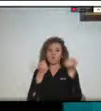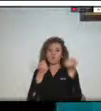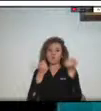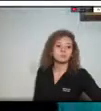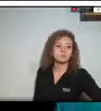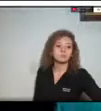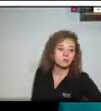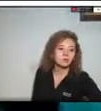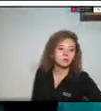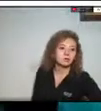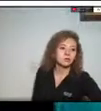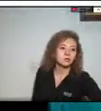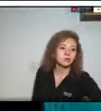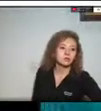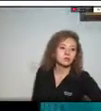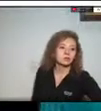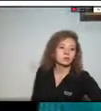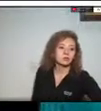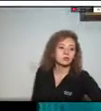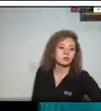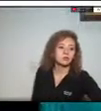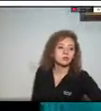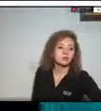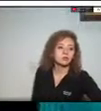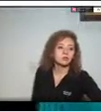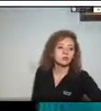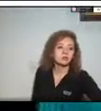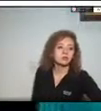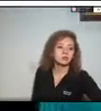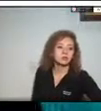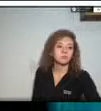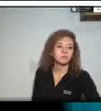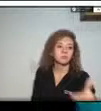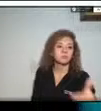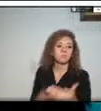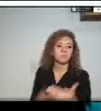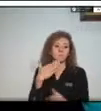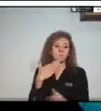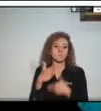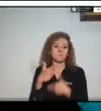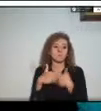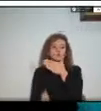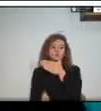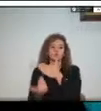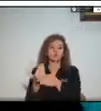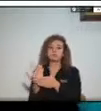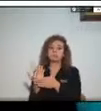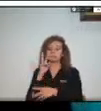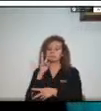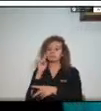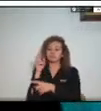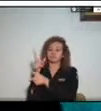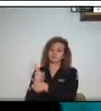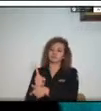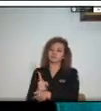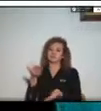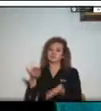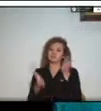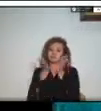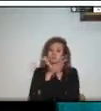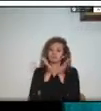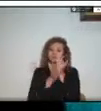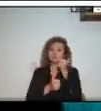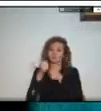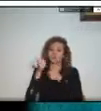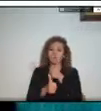ha habido una reactivación pero digamos la validez de todo este estudio ha sido en